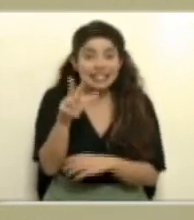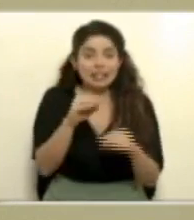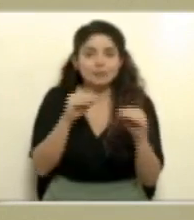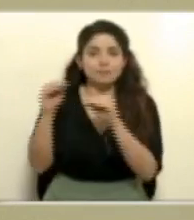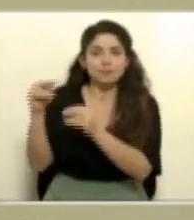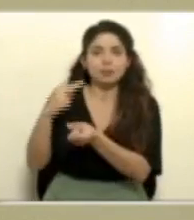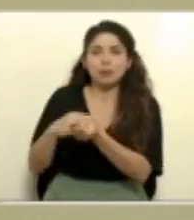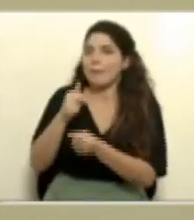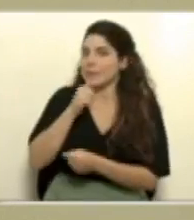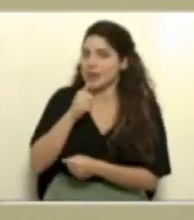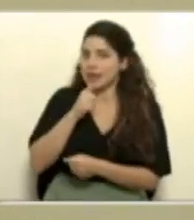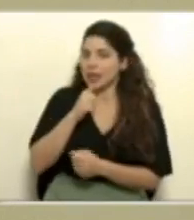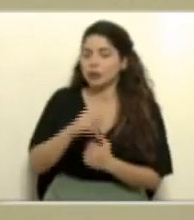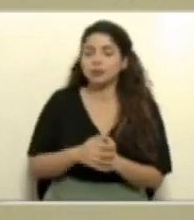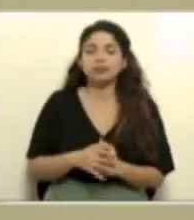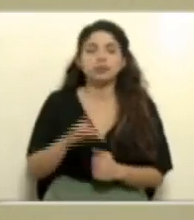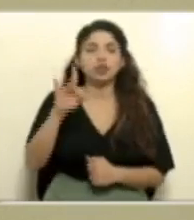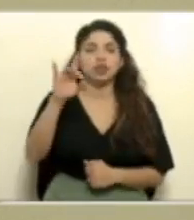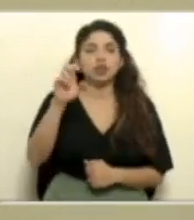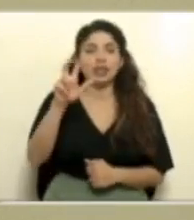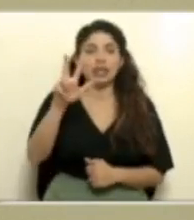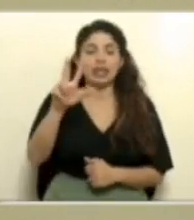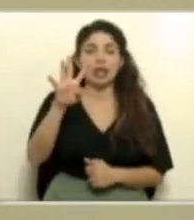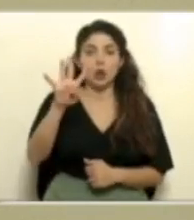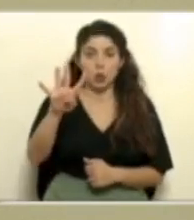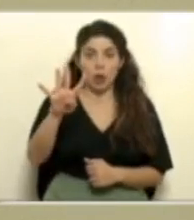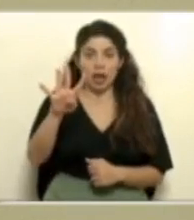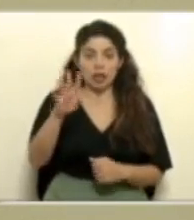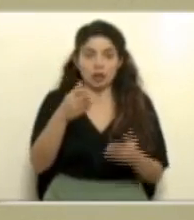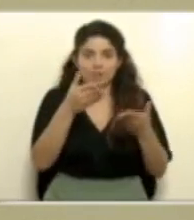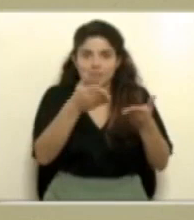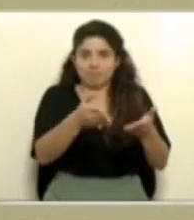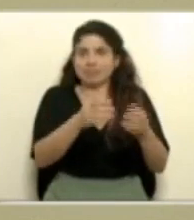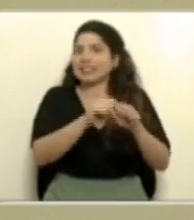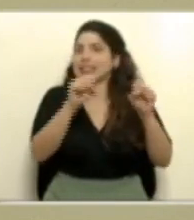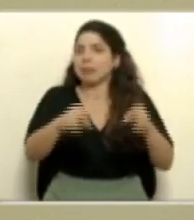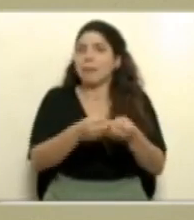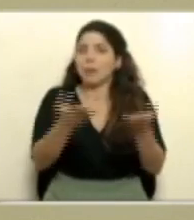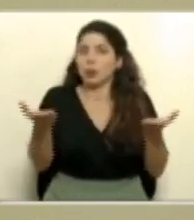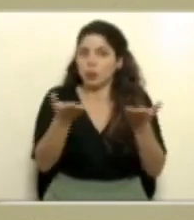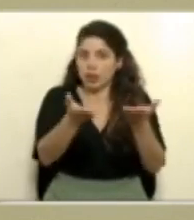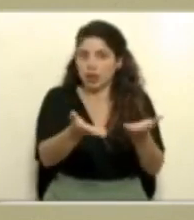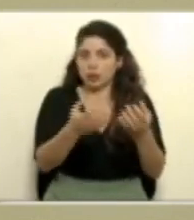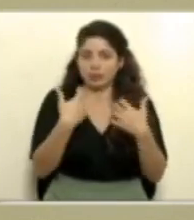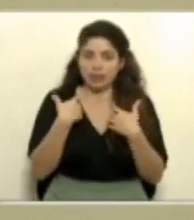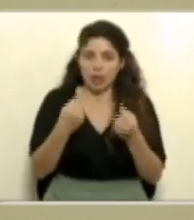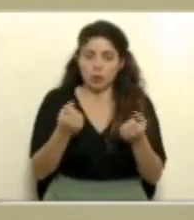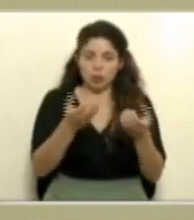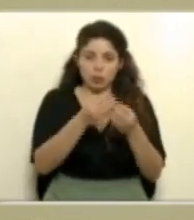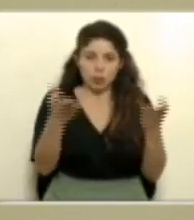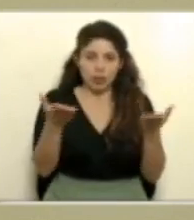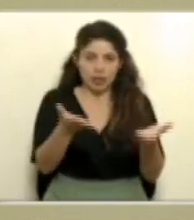privados, 834 en nuestro sistema público de salud.